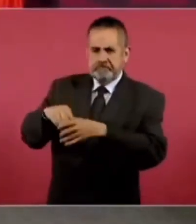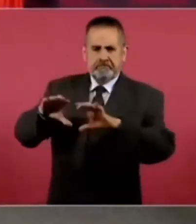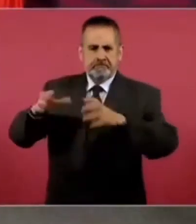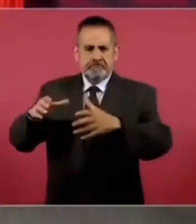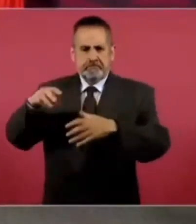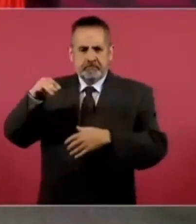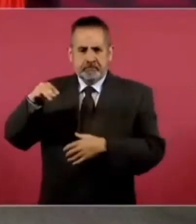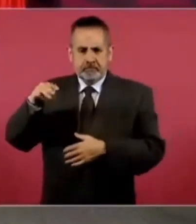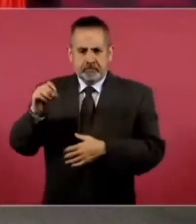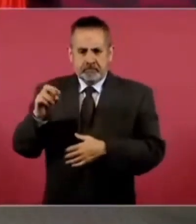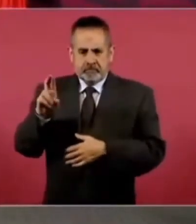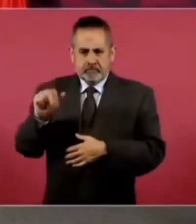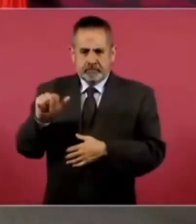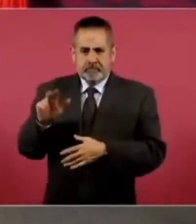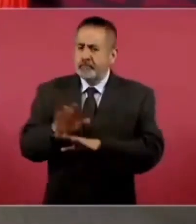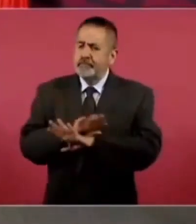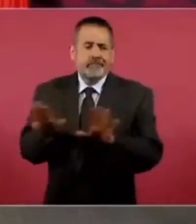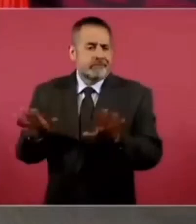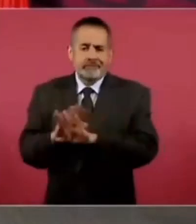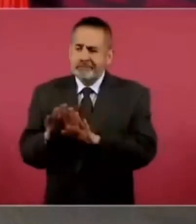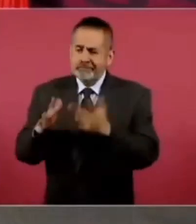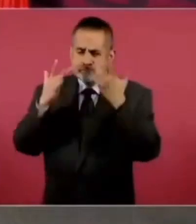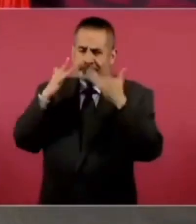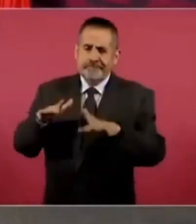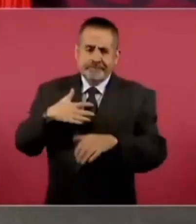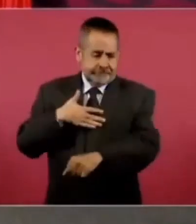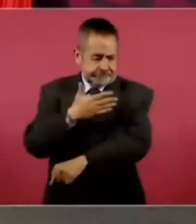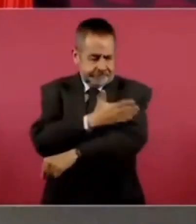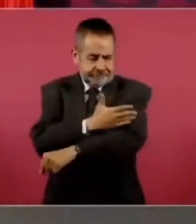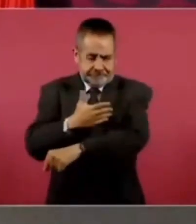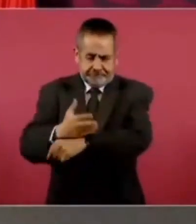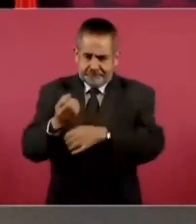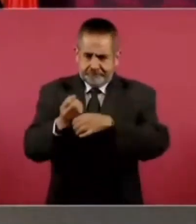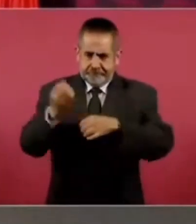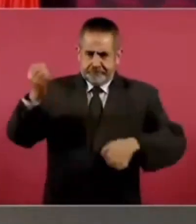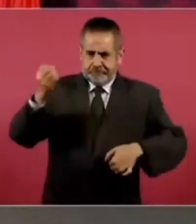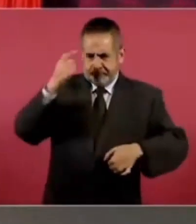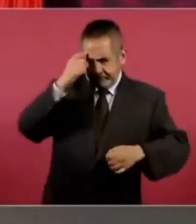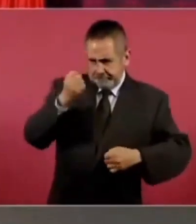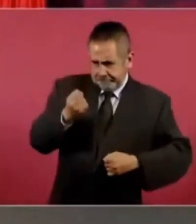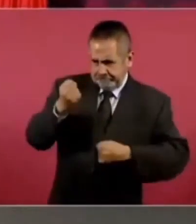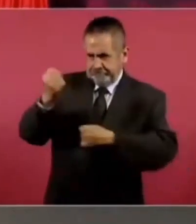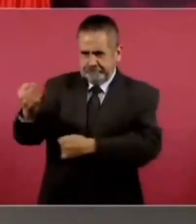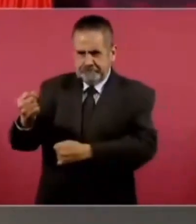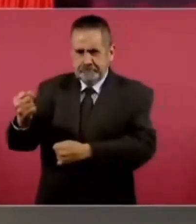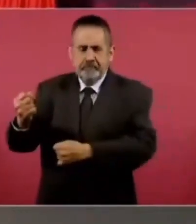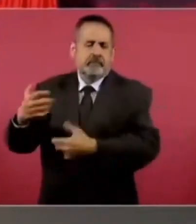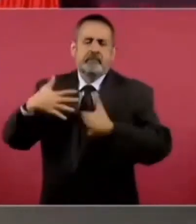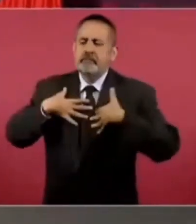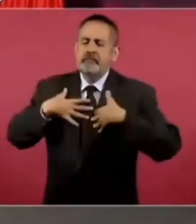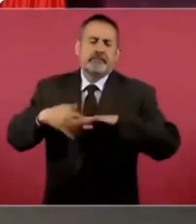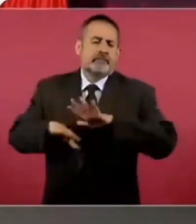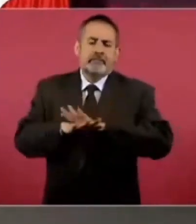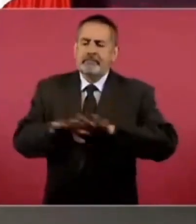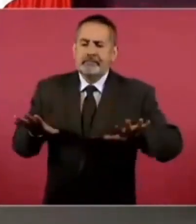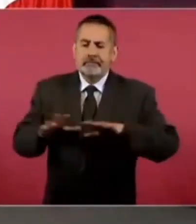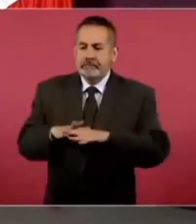transformación al entregar el bastón. Y ya no